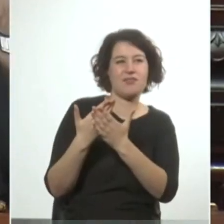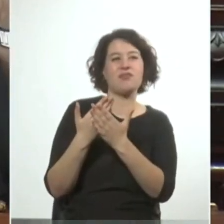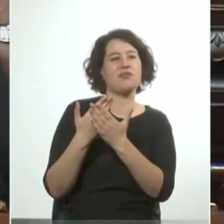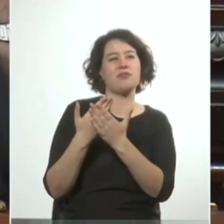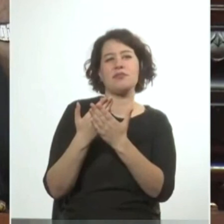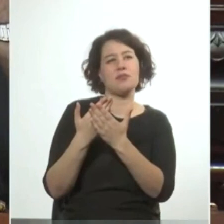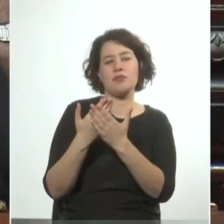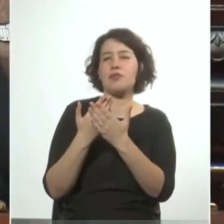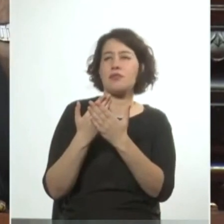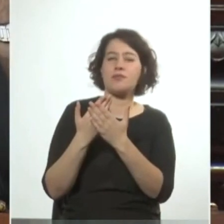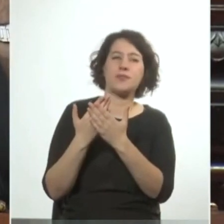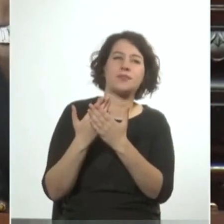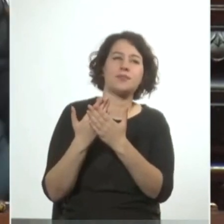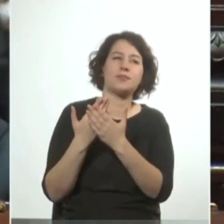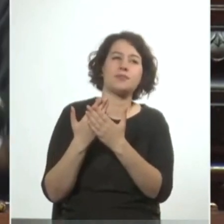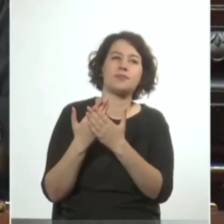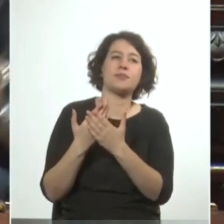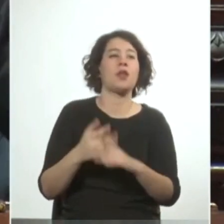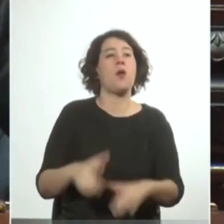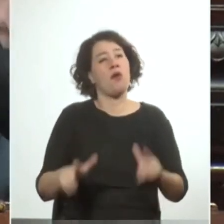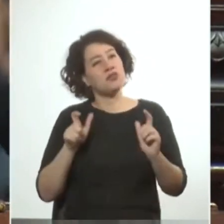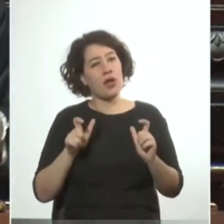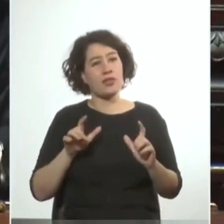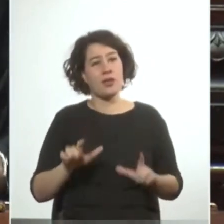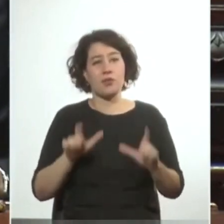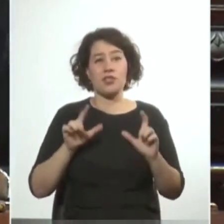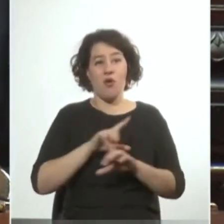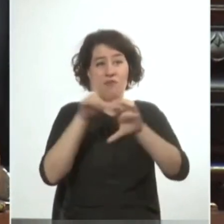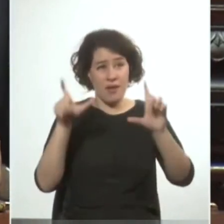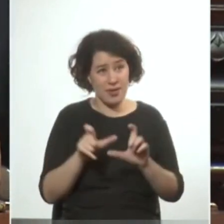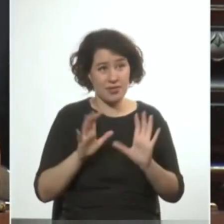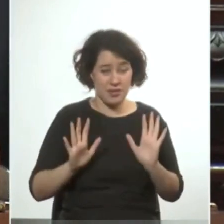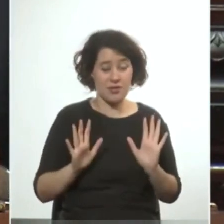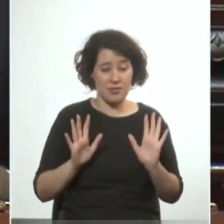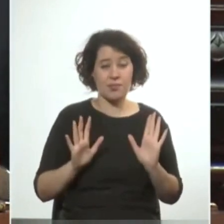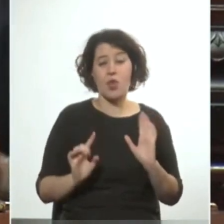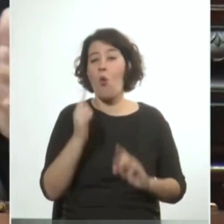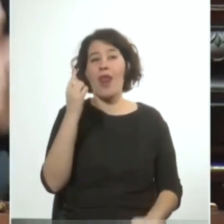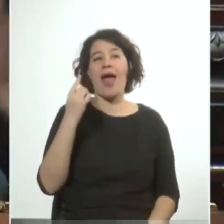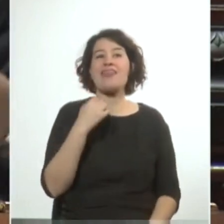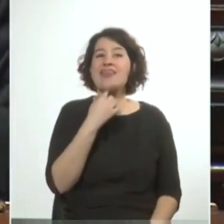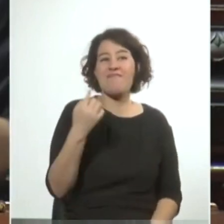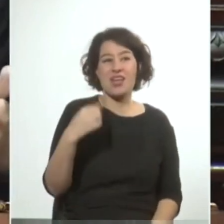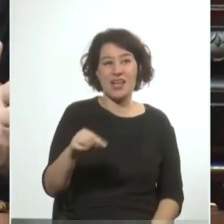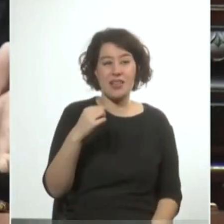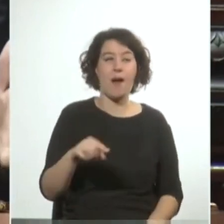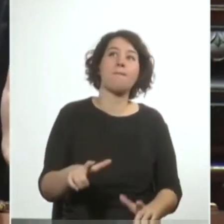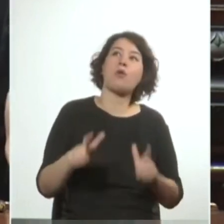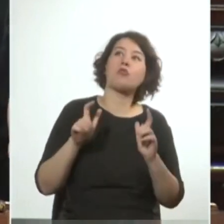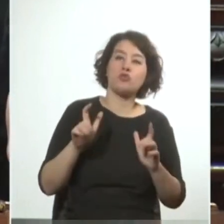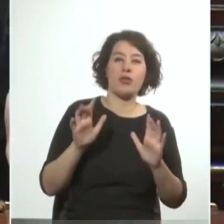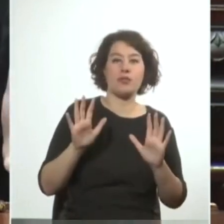rotundamente en el mundo y por suerte por supuesto una de las debilidades que por suerte tiene la